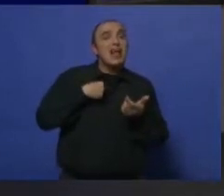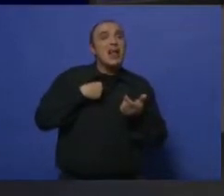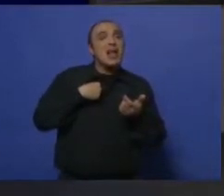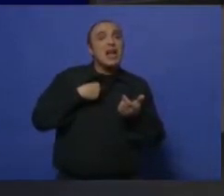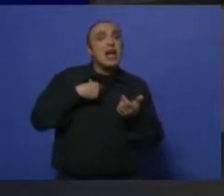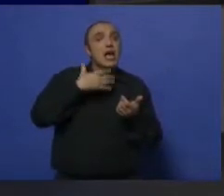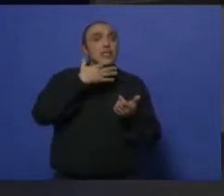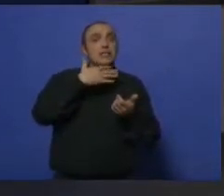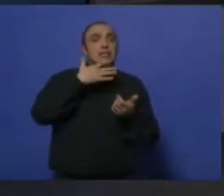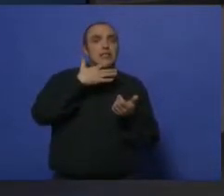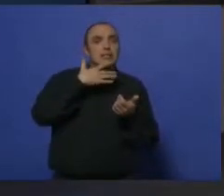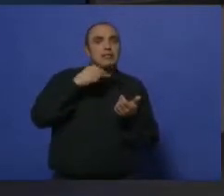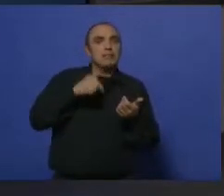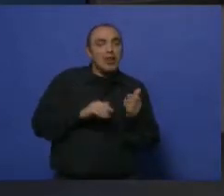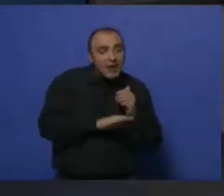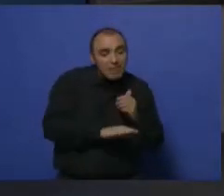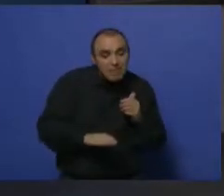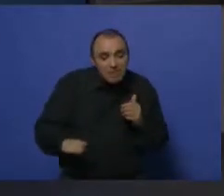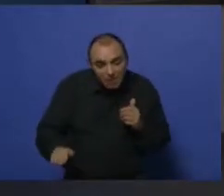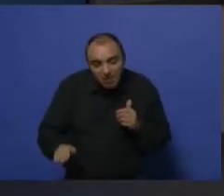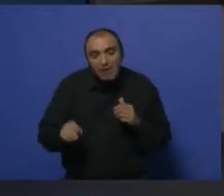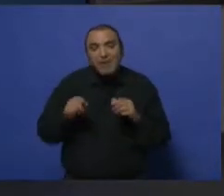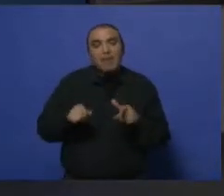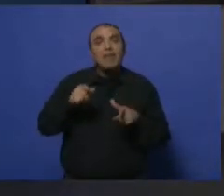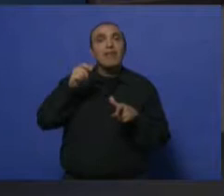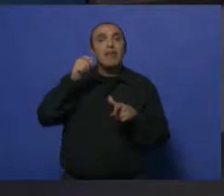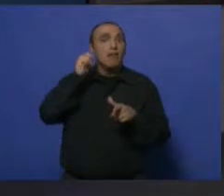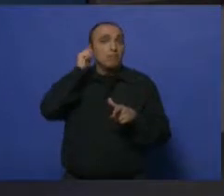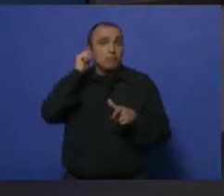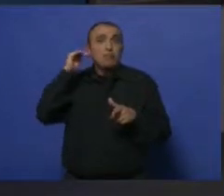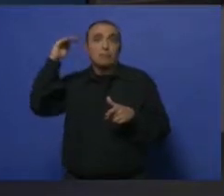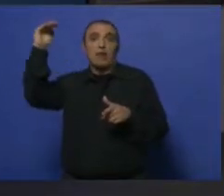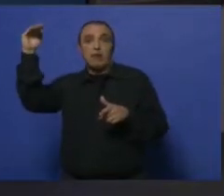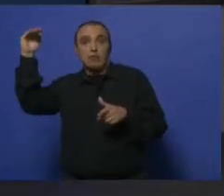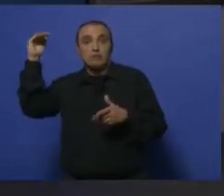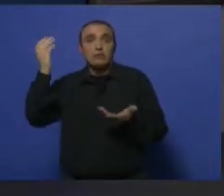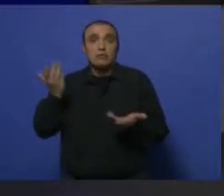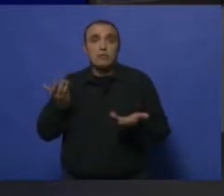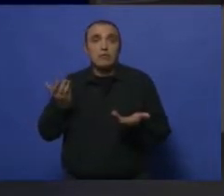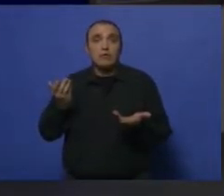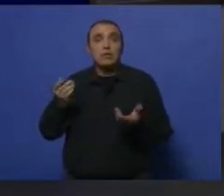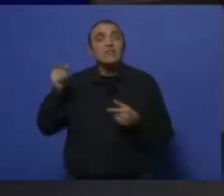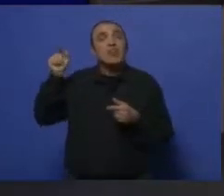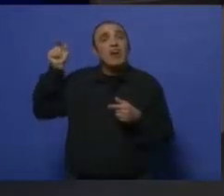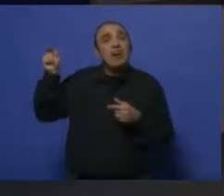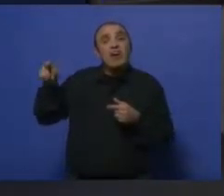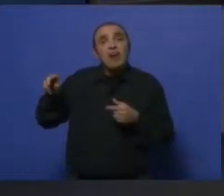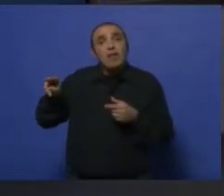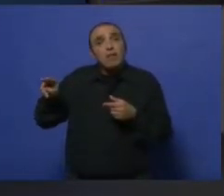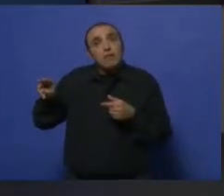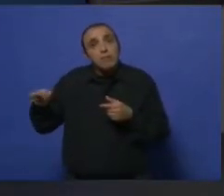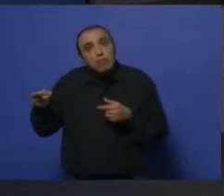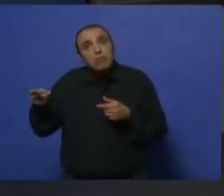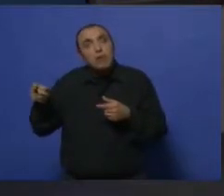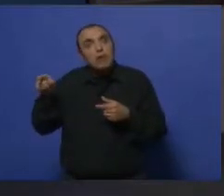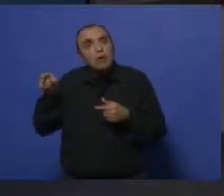hablando de los chicos, ¿no? Los más grandes, obviamente también nos preocupamos, había una persona mayor fallecida en pergamino, y genera preocupación.